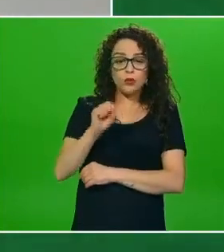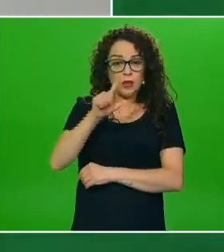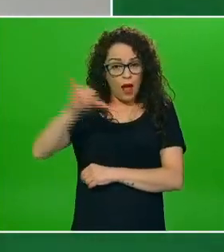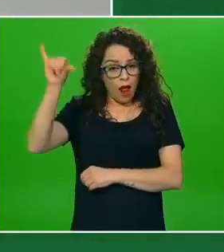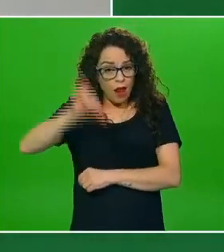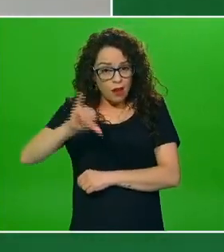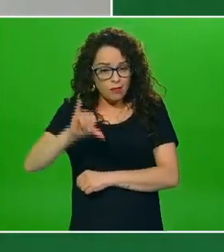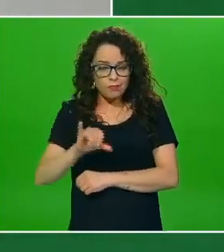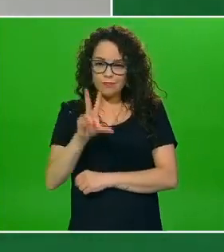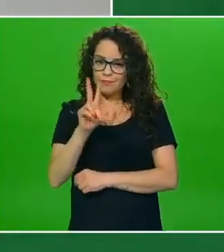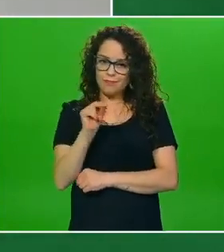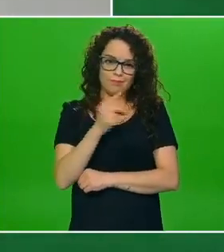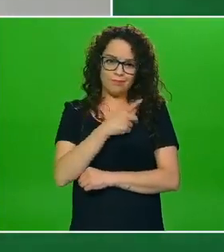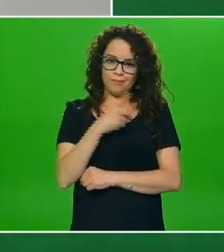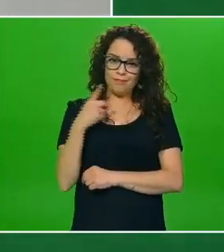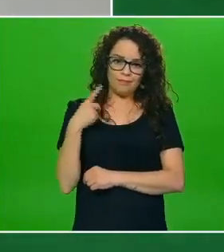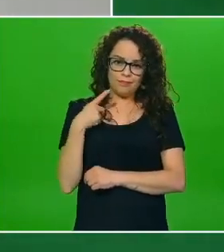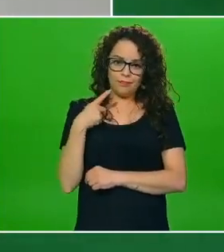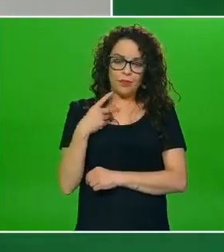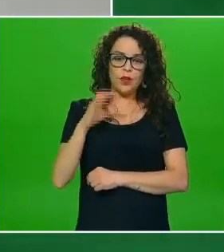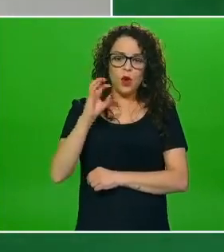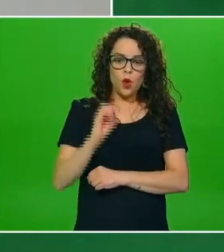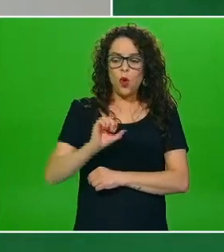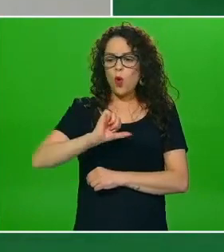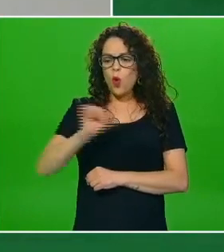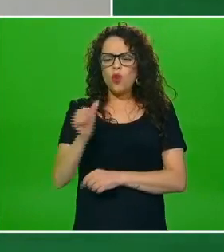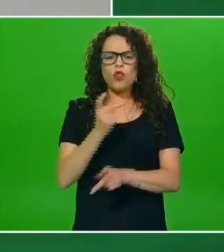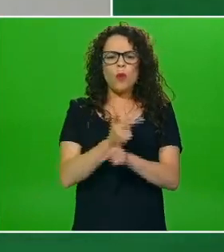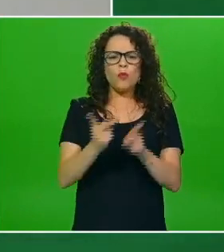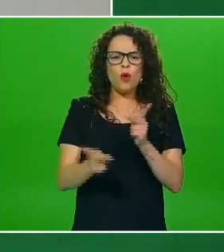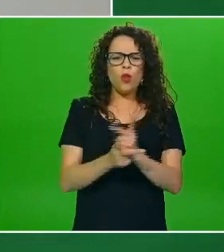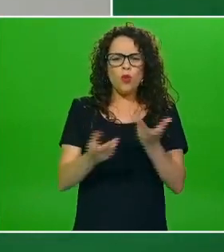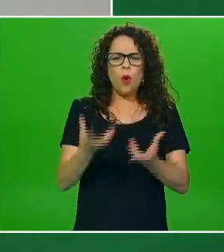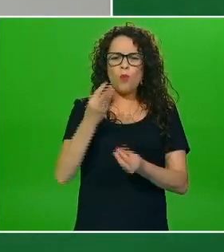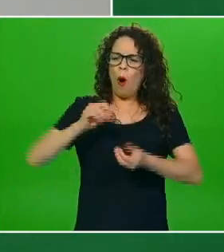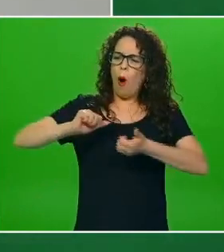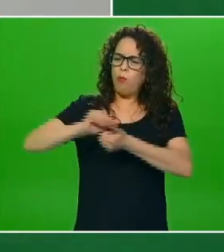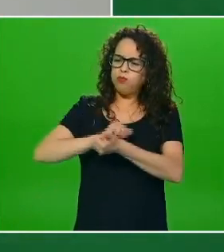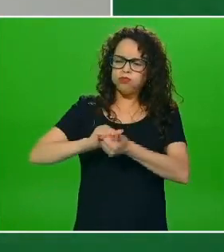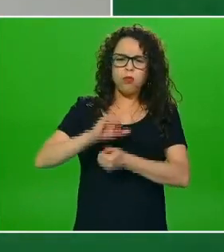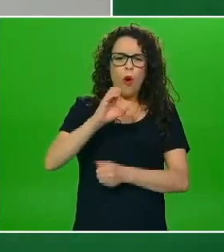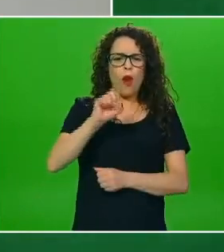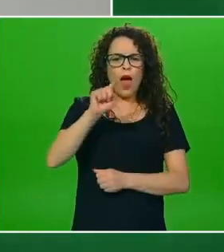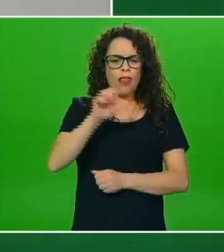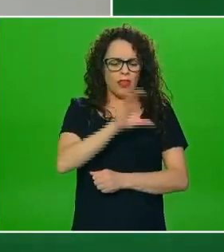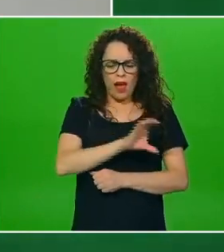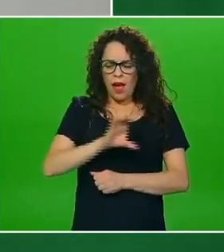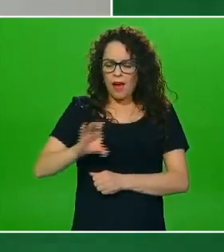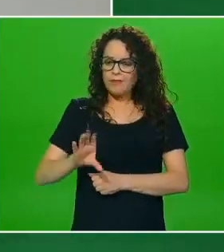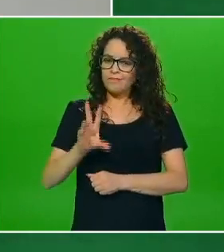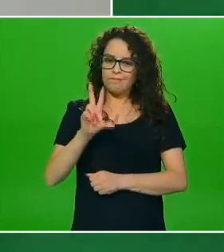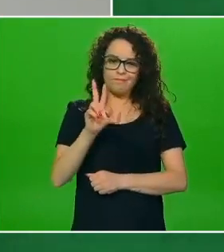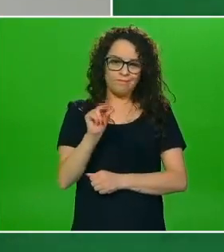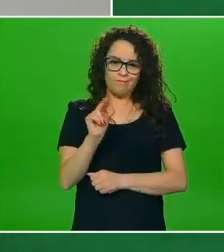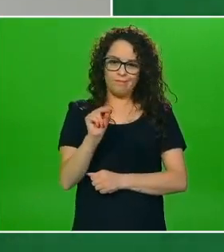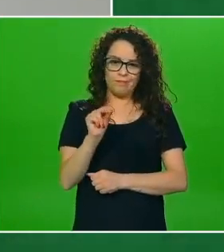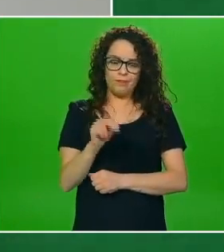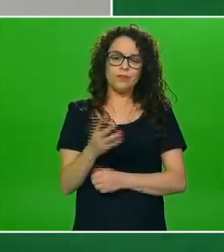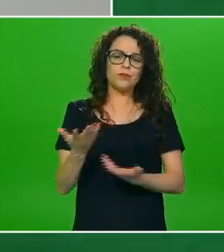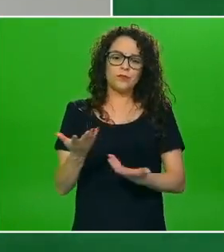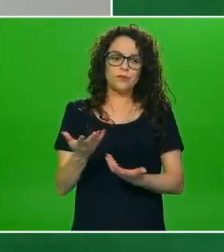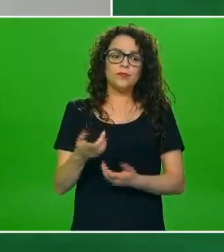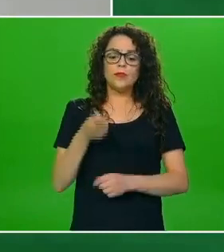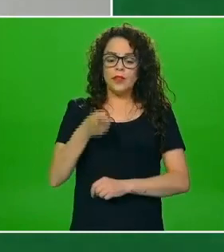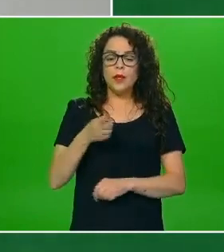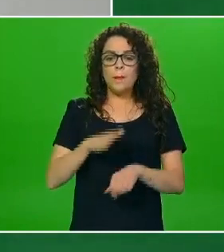preparamos a los bebés ni darles productos muy procesados y de esta forma lo que estamos haciendo es preparar su paladar